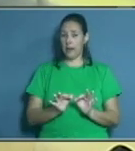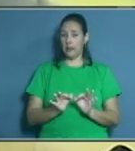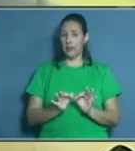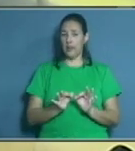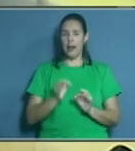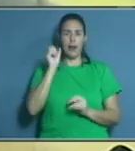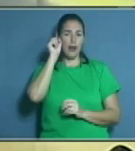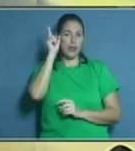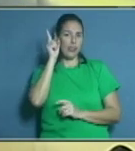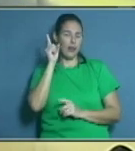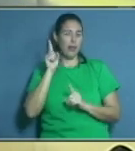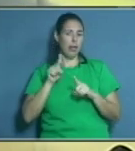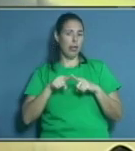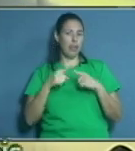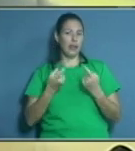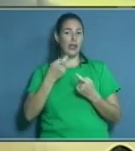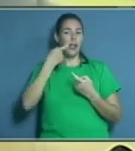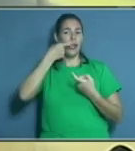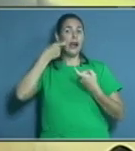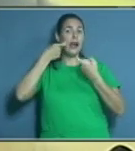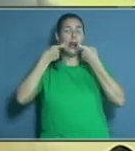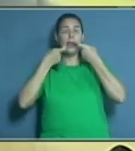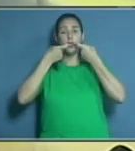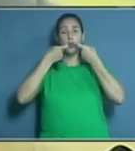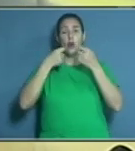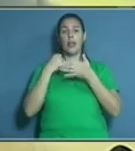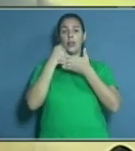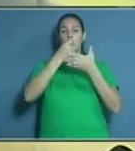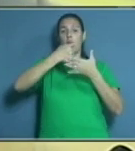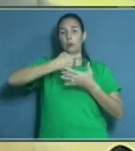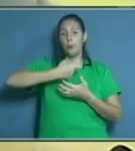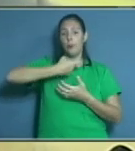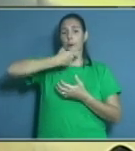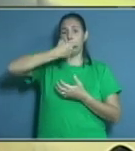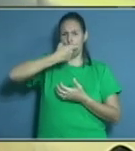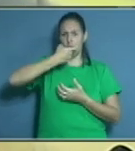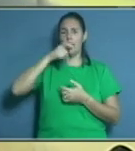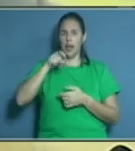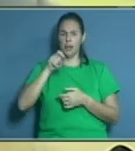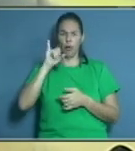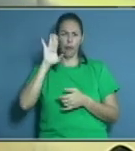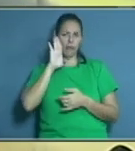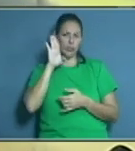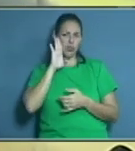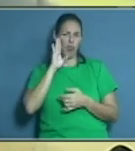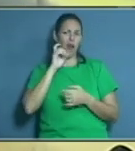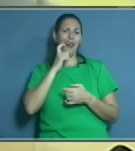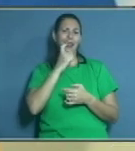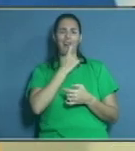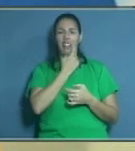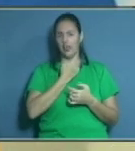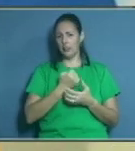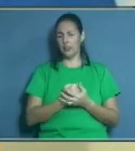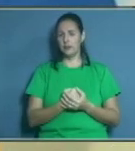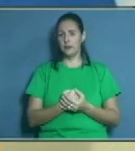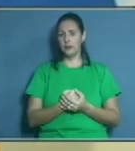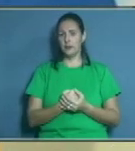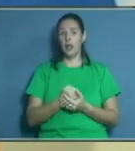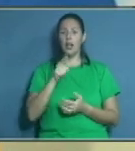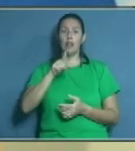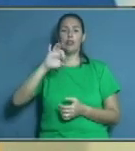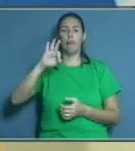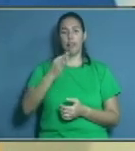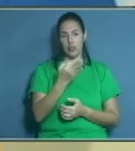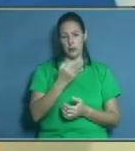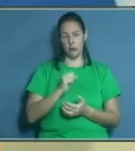esos ganchitos que retienen las prótesis provocan caries dentales? ¿Qué nos puede decir? Es totalmente fal